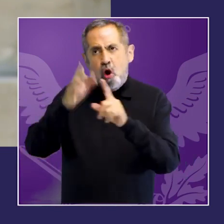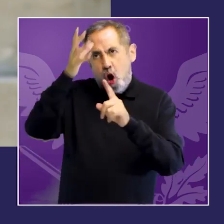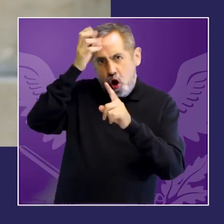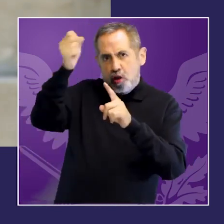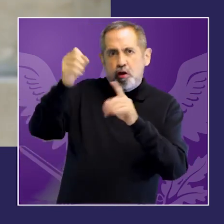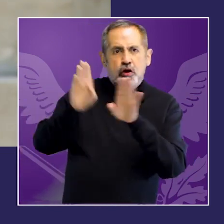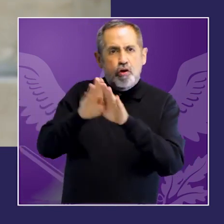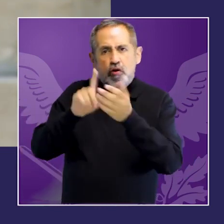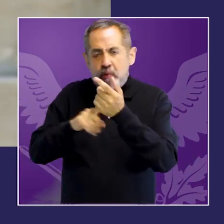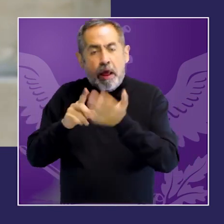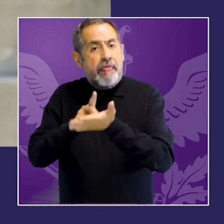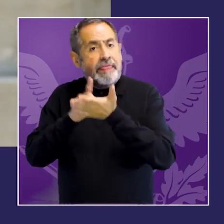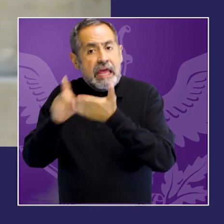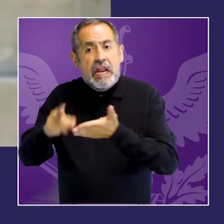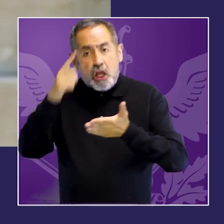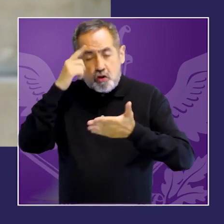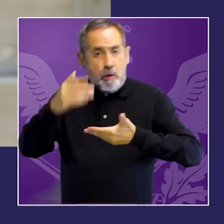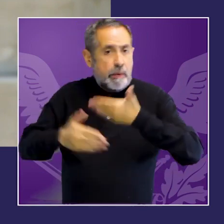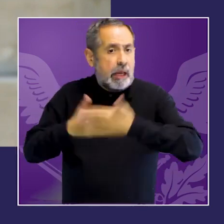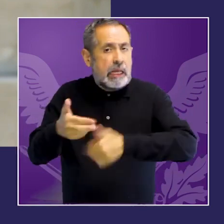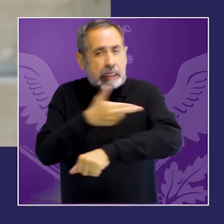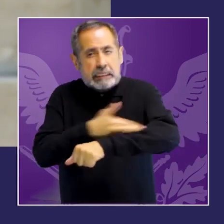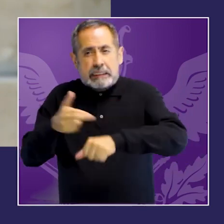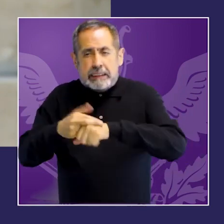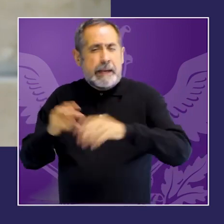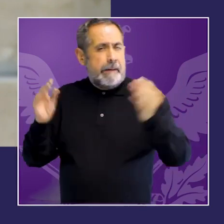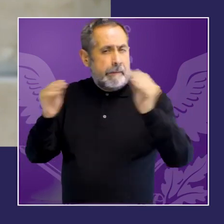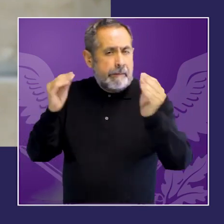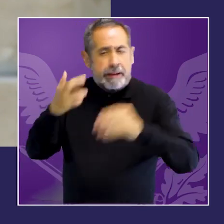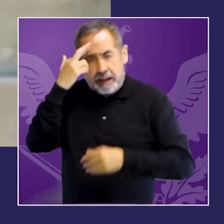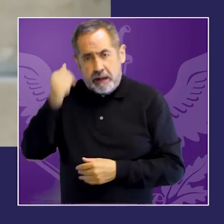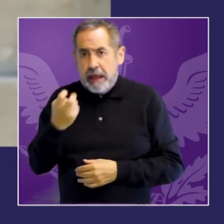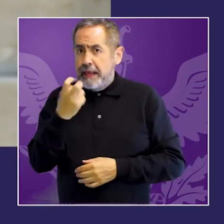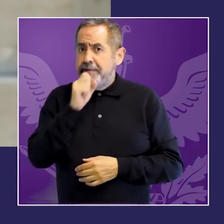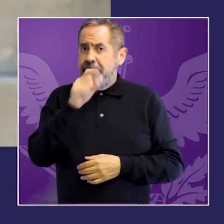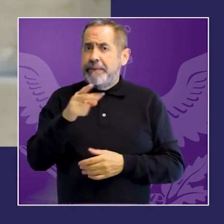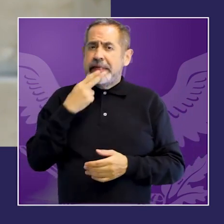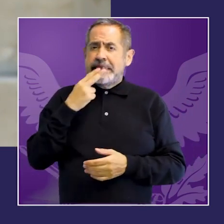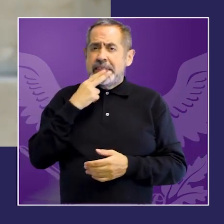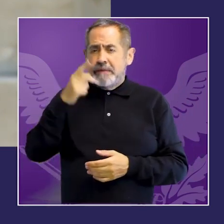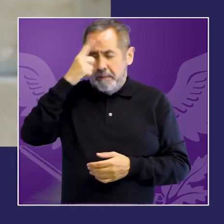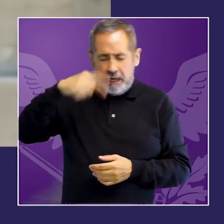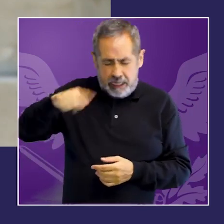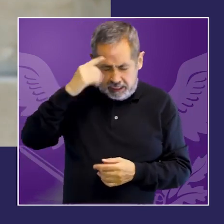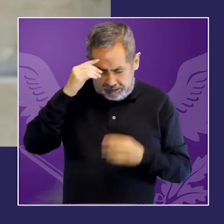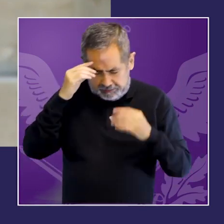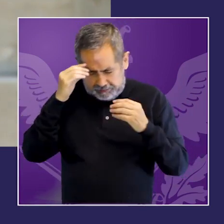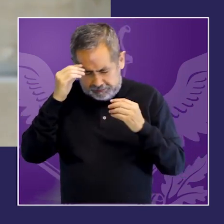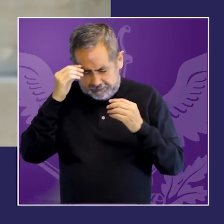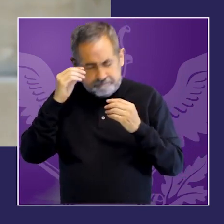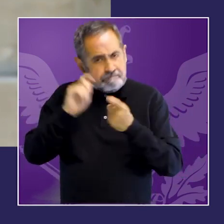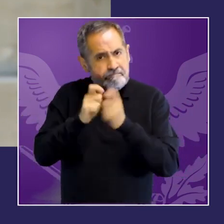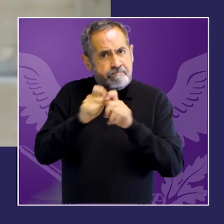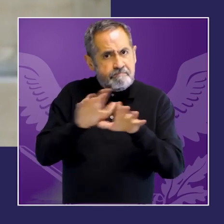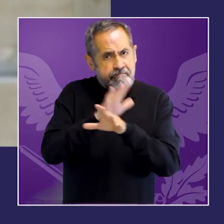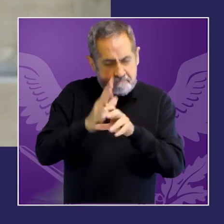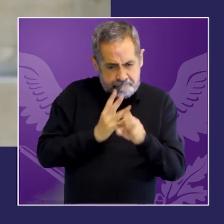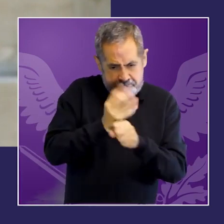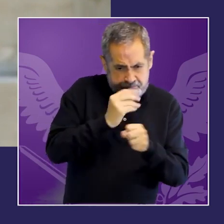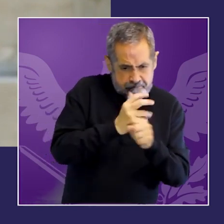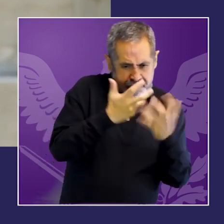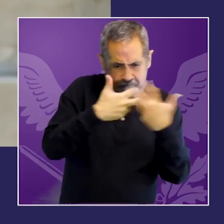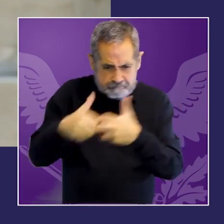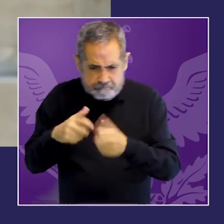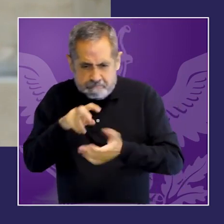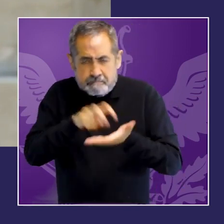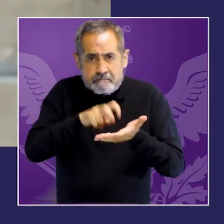desigualdad formal material estructural que todavía impacta en las mujeres en toda su diversidad y